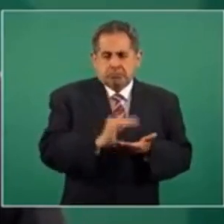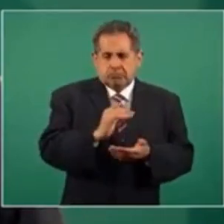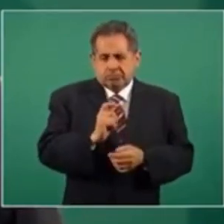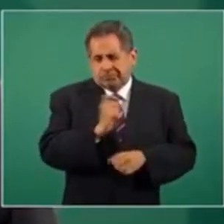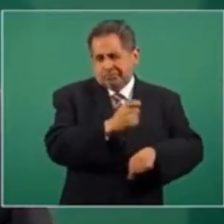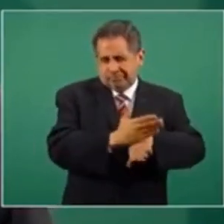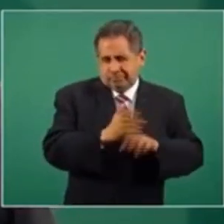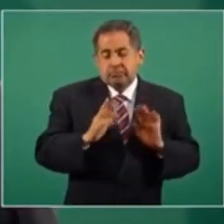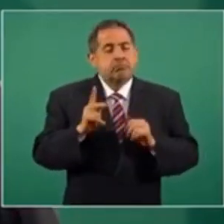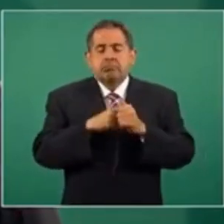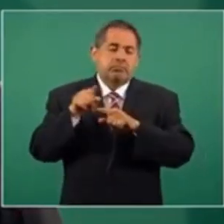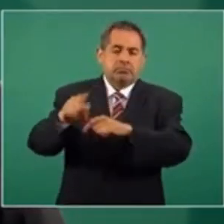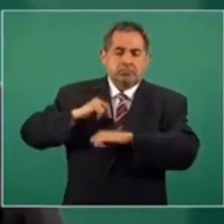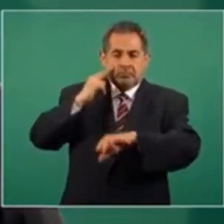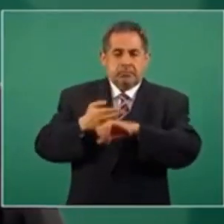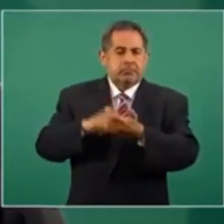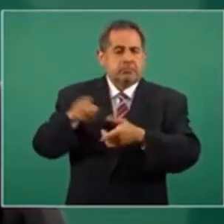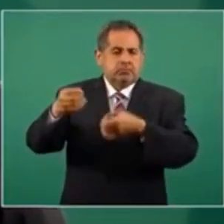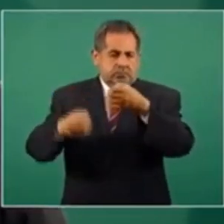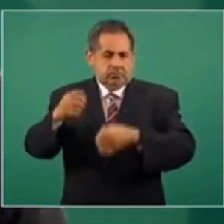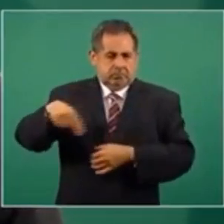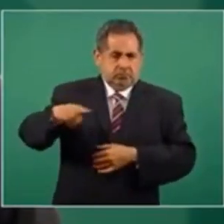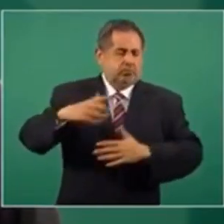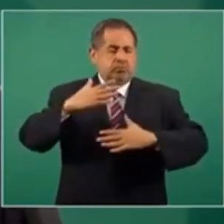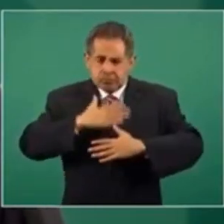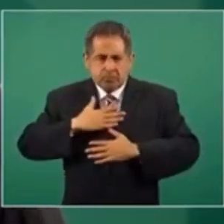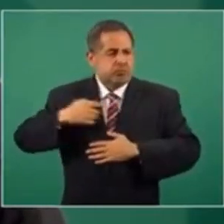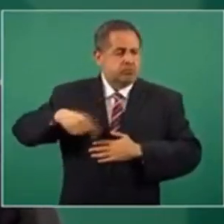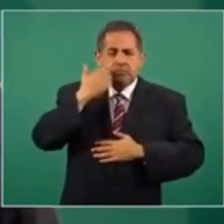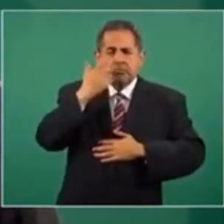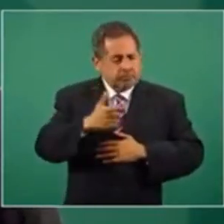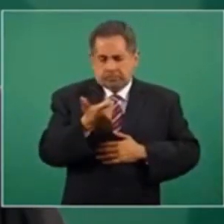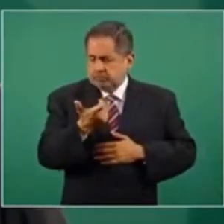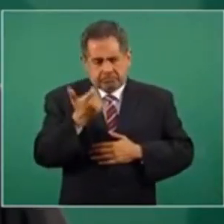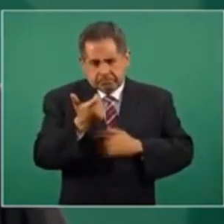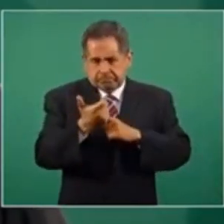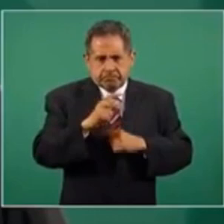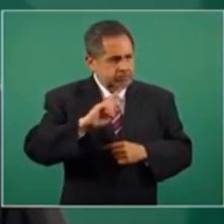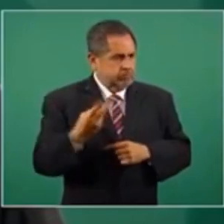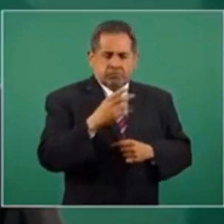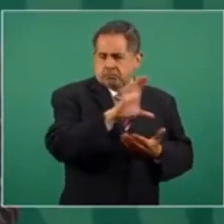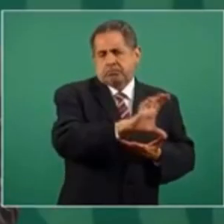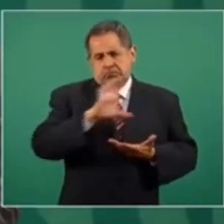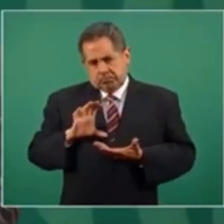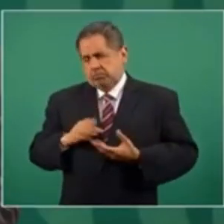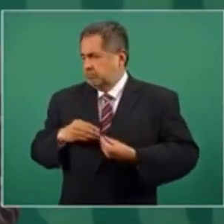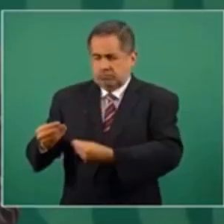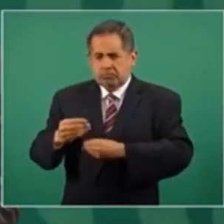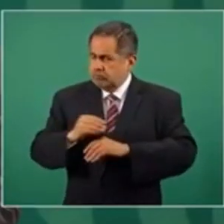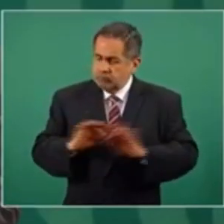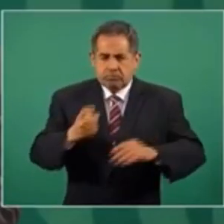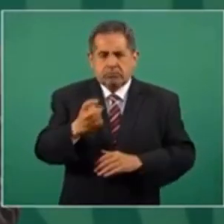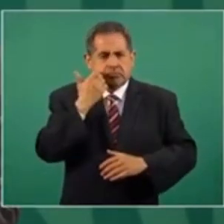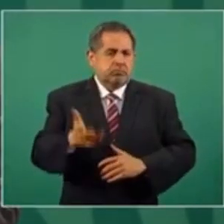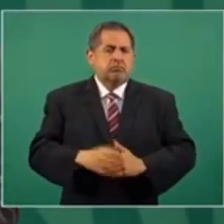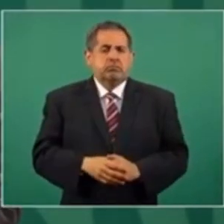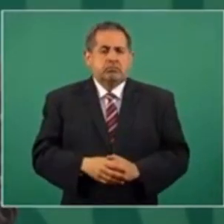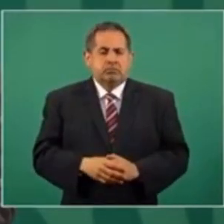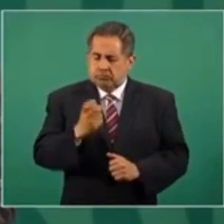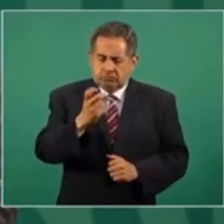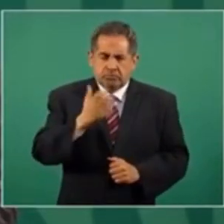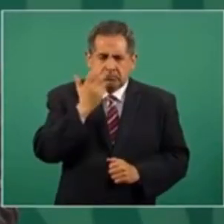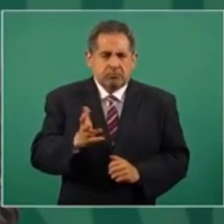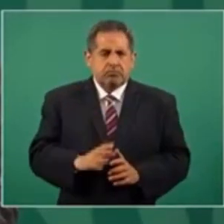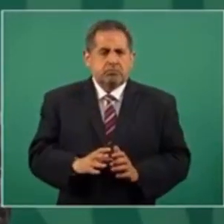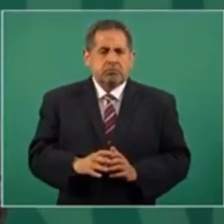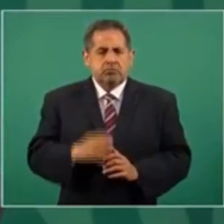eso es un asunto que corresponde a los jueces. Nosotros lo que sí queremos es la devolución del dinero, eso es